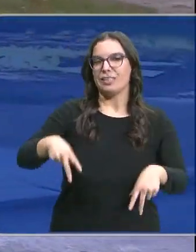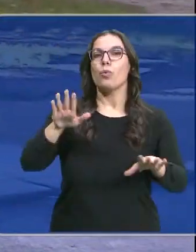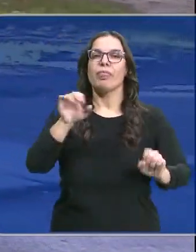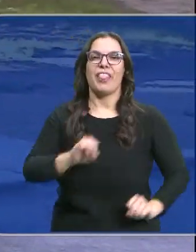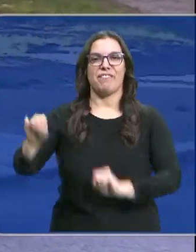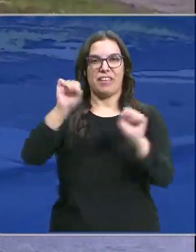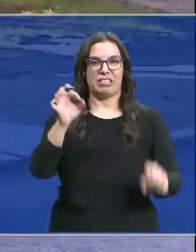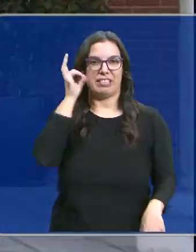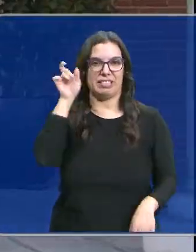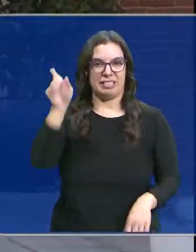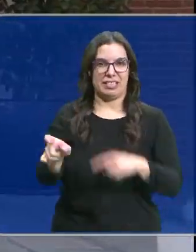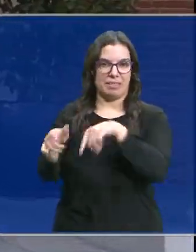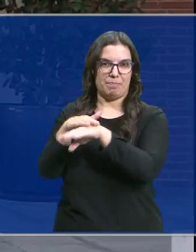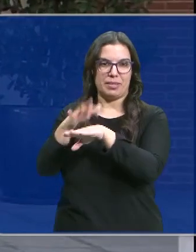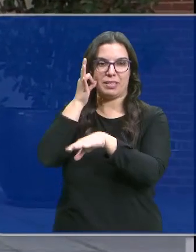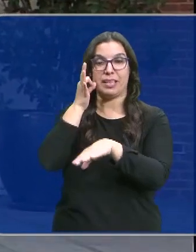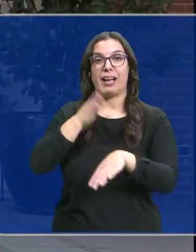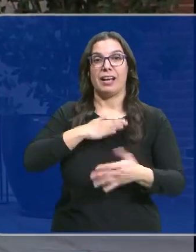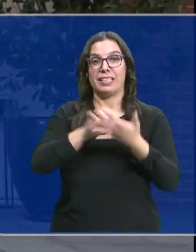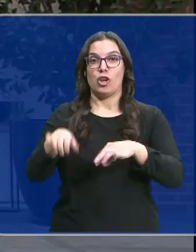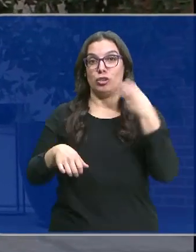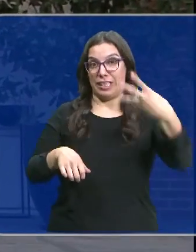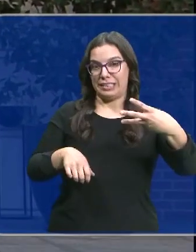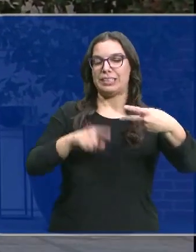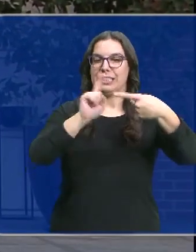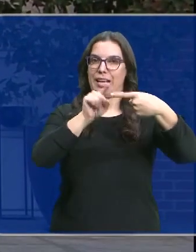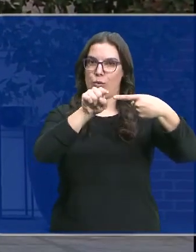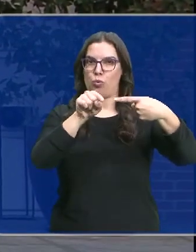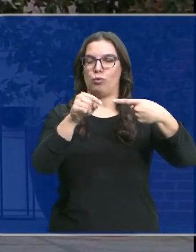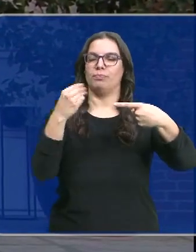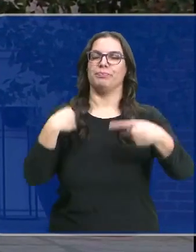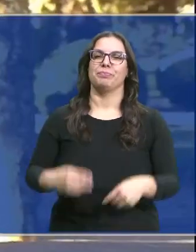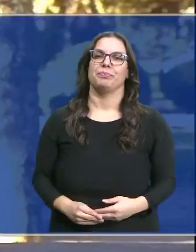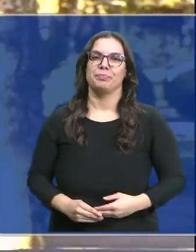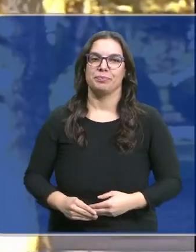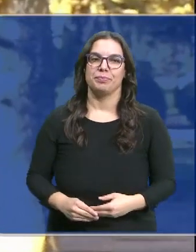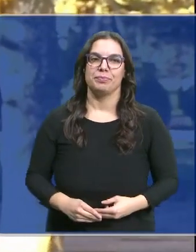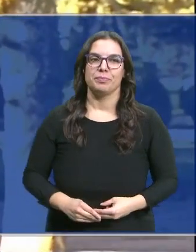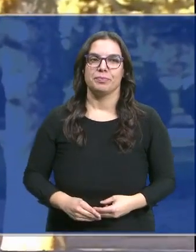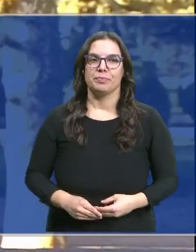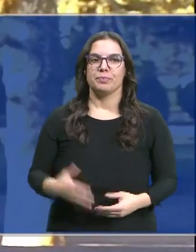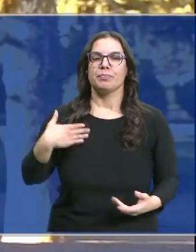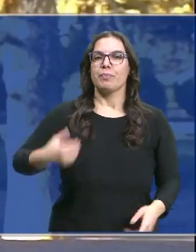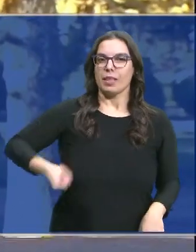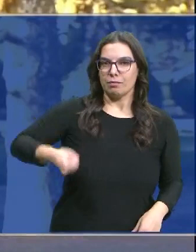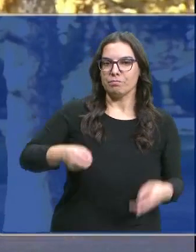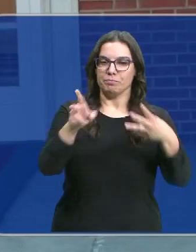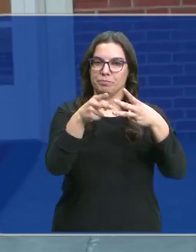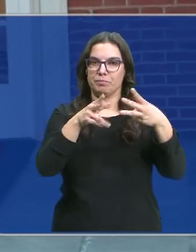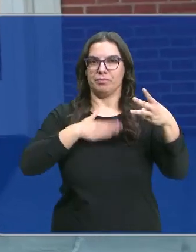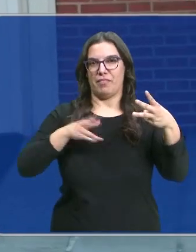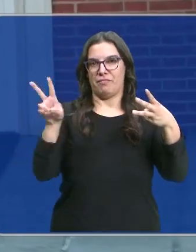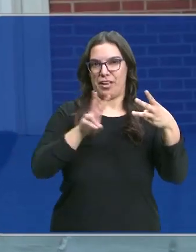Margarita Robles, la primera de los tres castellanos y leoneses objetivo de las cámaras en Moncloa. Sí que llevaban sus valijas los dos